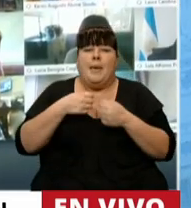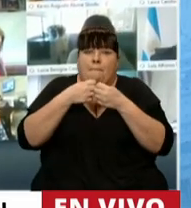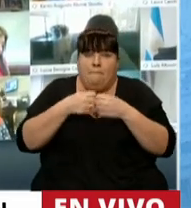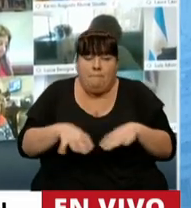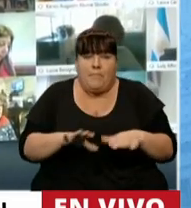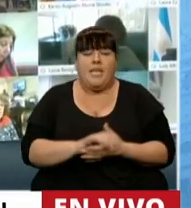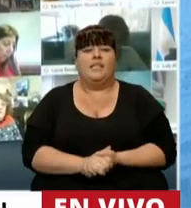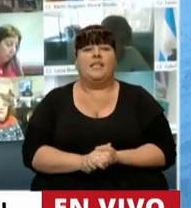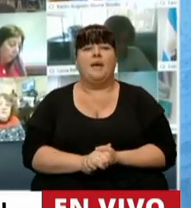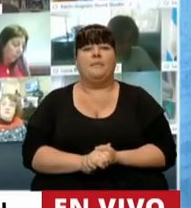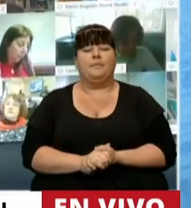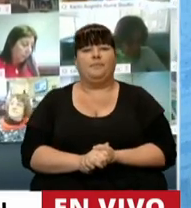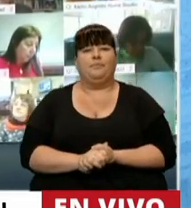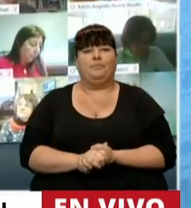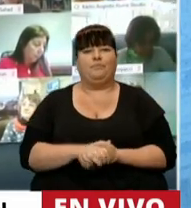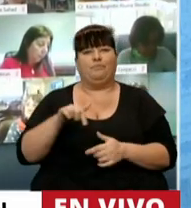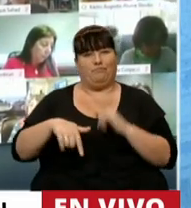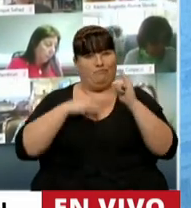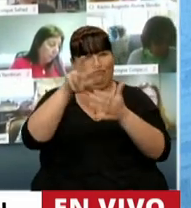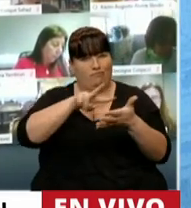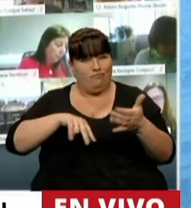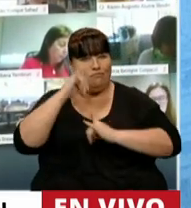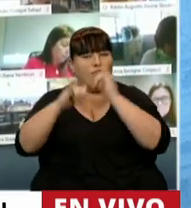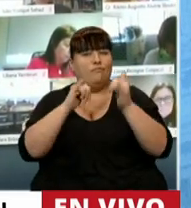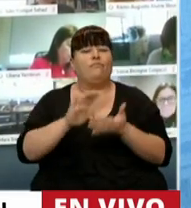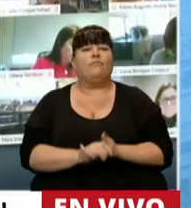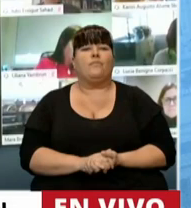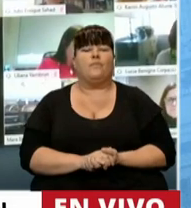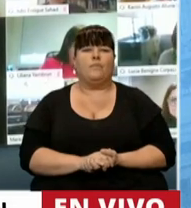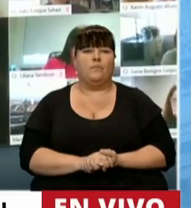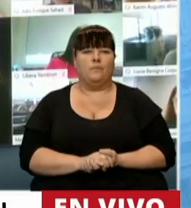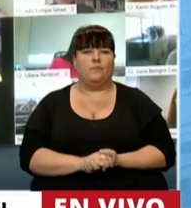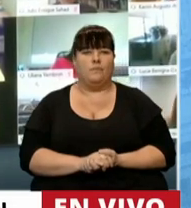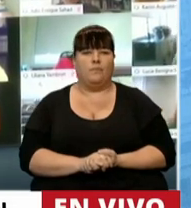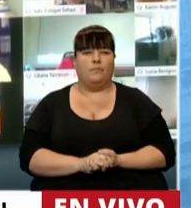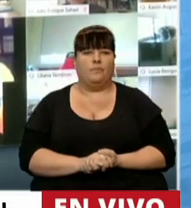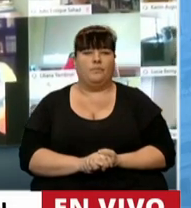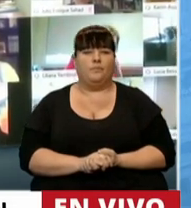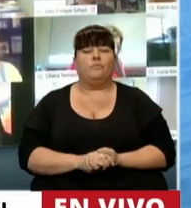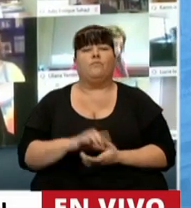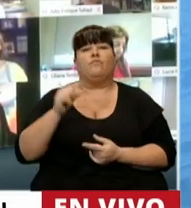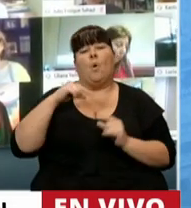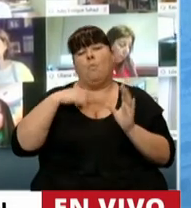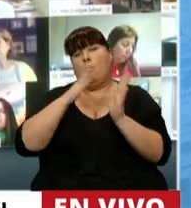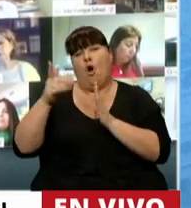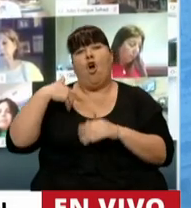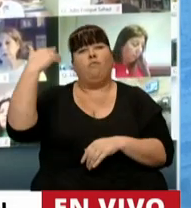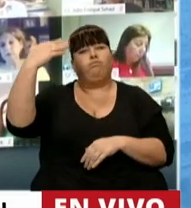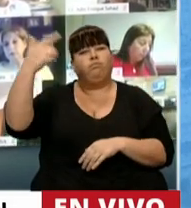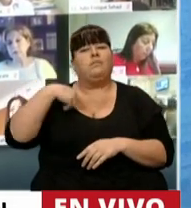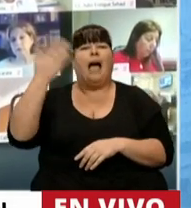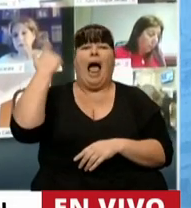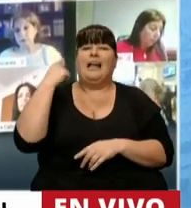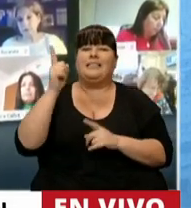este informe yendo a parte de mi exposición cuando